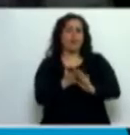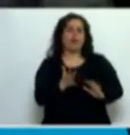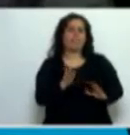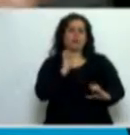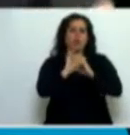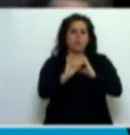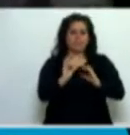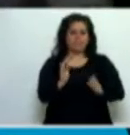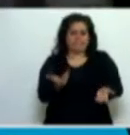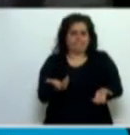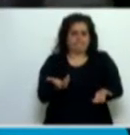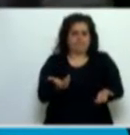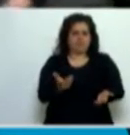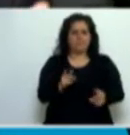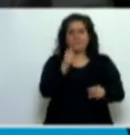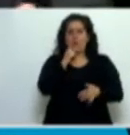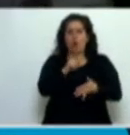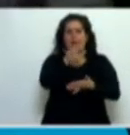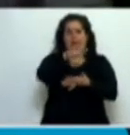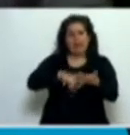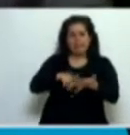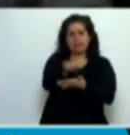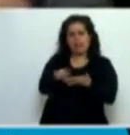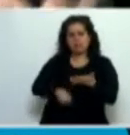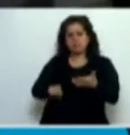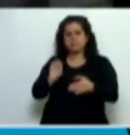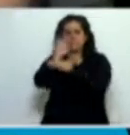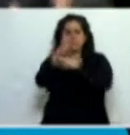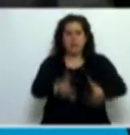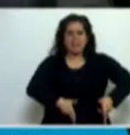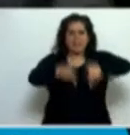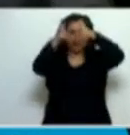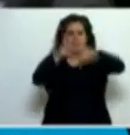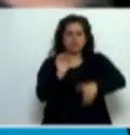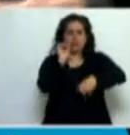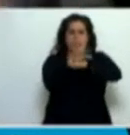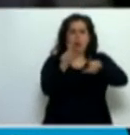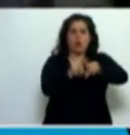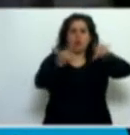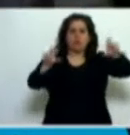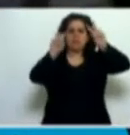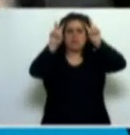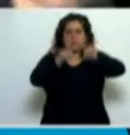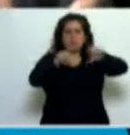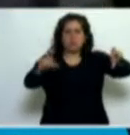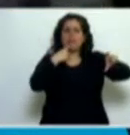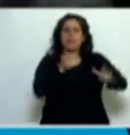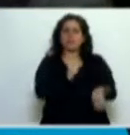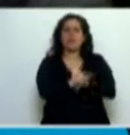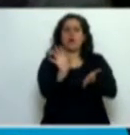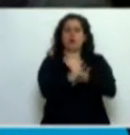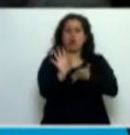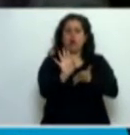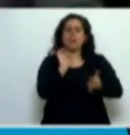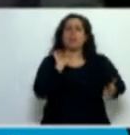comunicación epistolar, es decir, con cartas que llegan a edificios o a casas con un título grande en rojo donde dice deudor y el